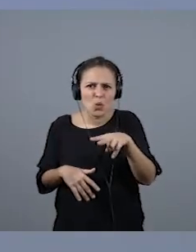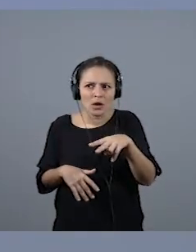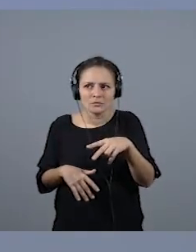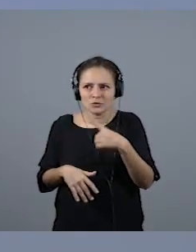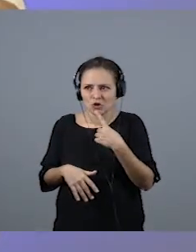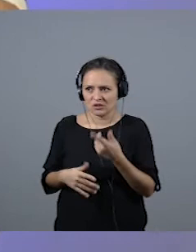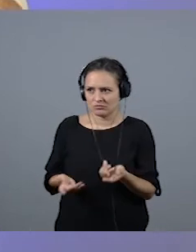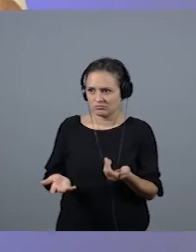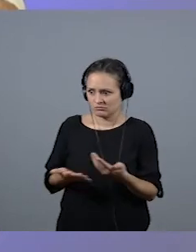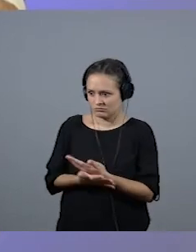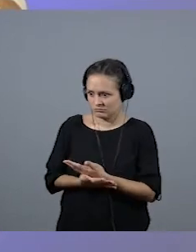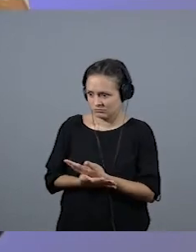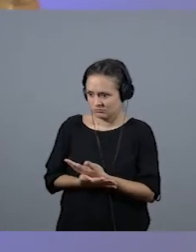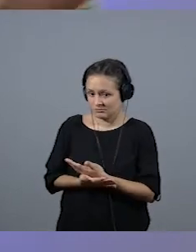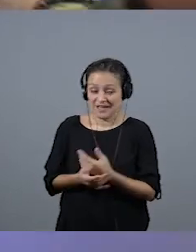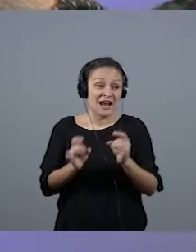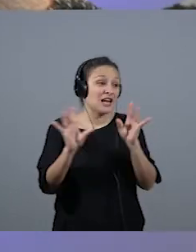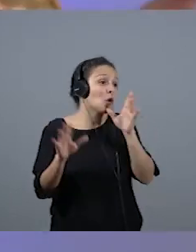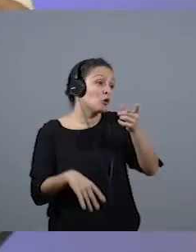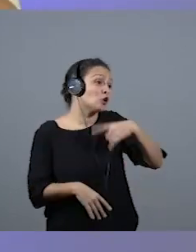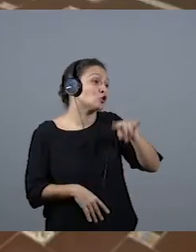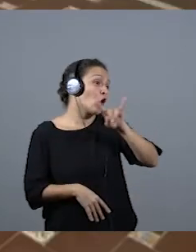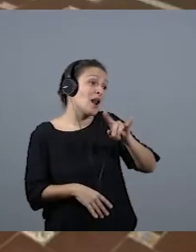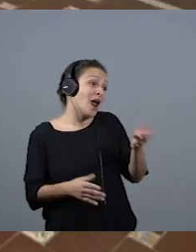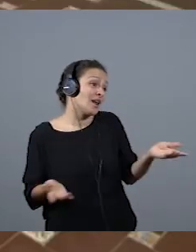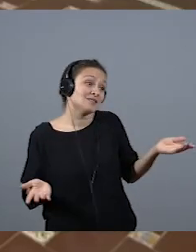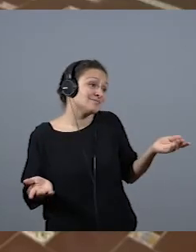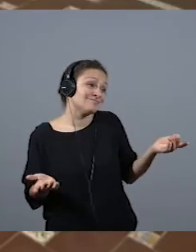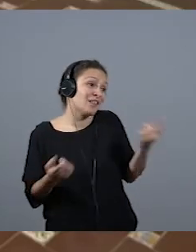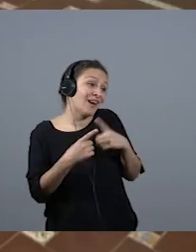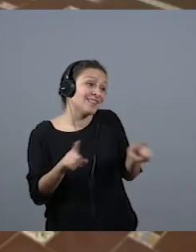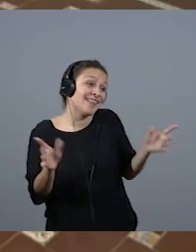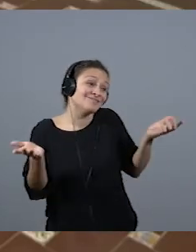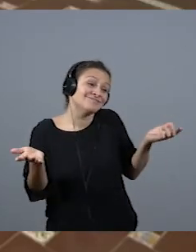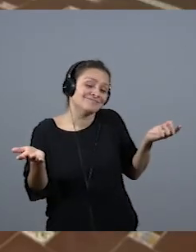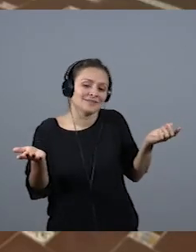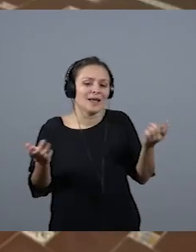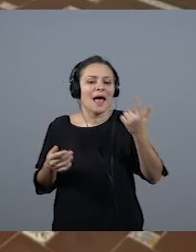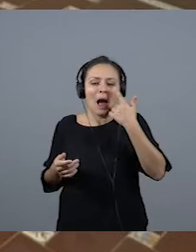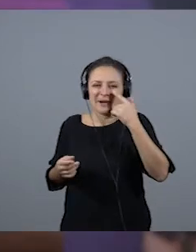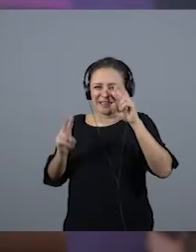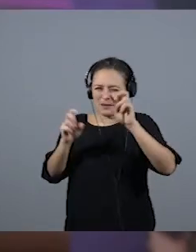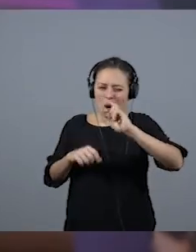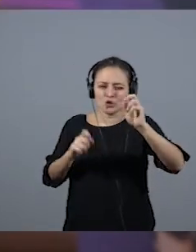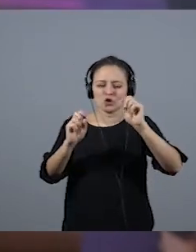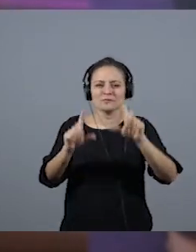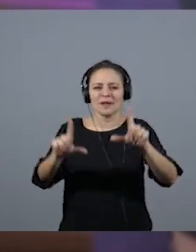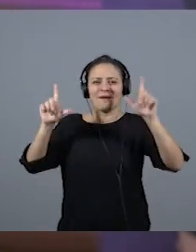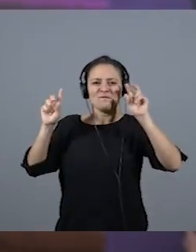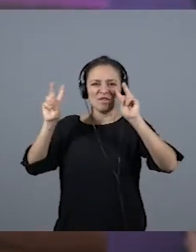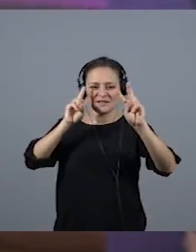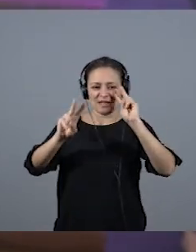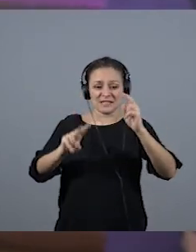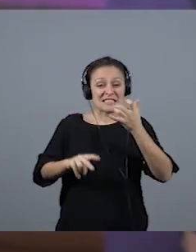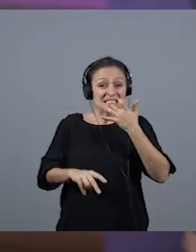Estábamos en Canarias. Otra cuestión importante. Vamos a ver. Visibilizar. Visibilizar. Lo que no se ve no se